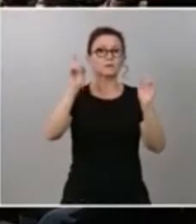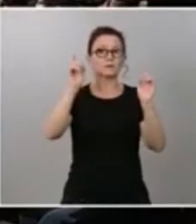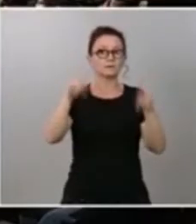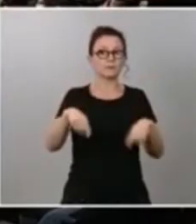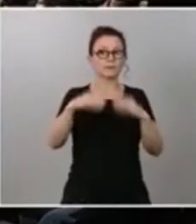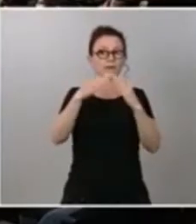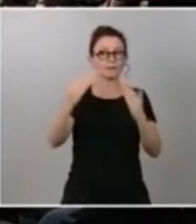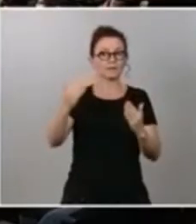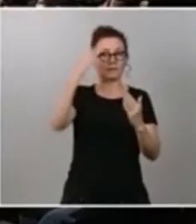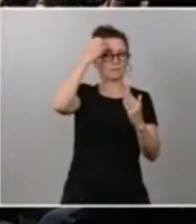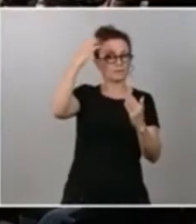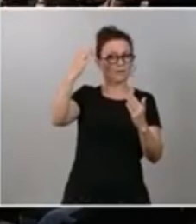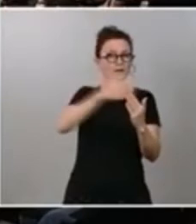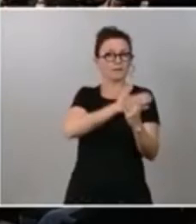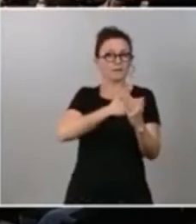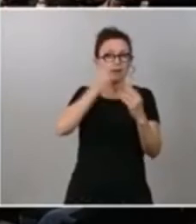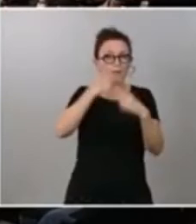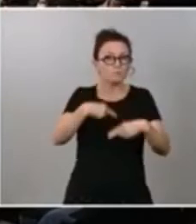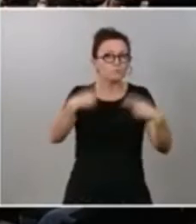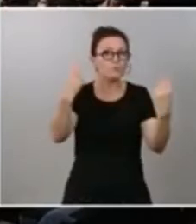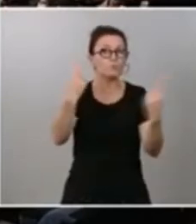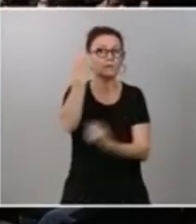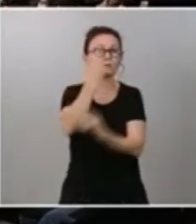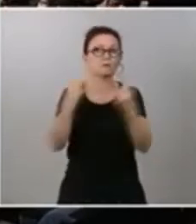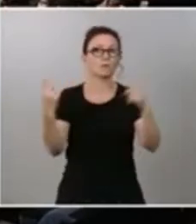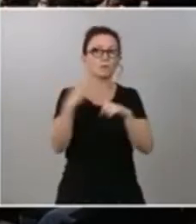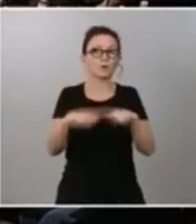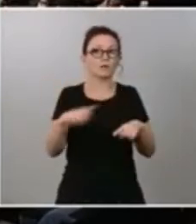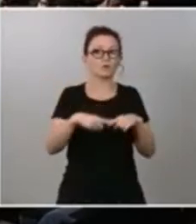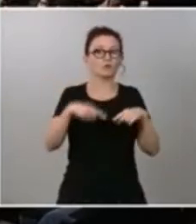Real decida hacer públicas algunas de estas cuestiones que ustedes están refiriendo